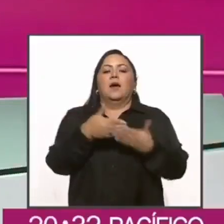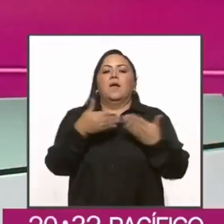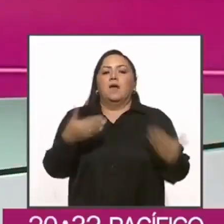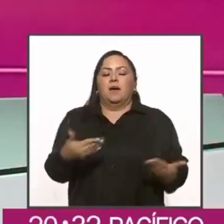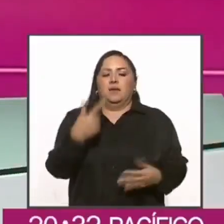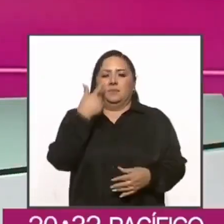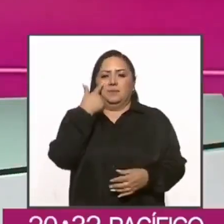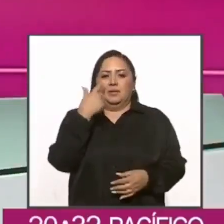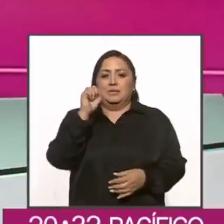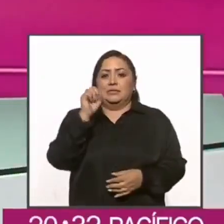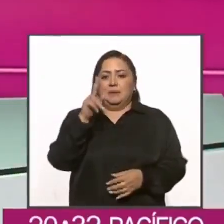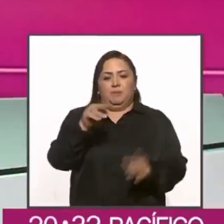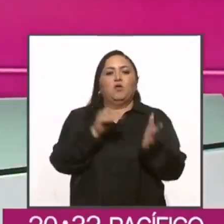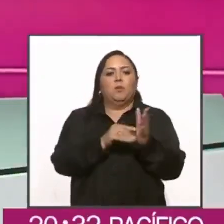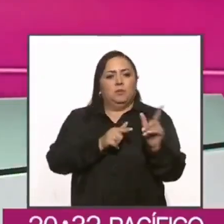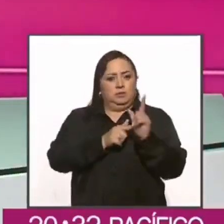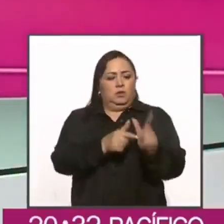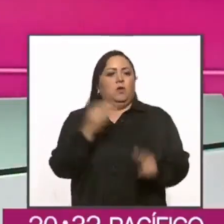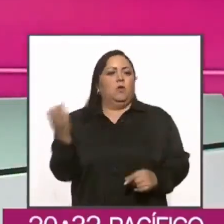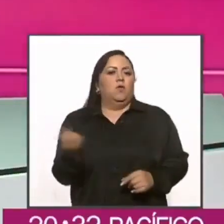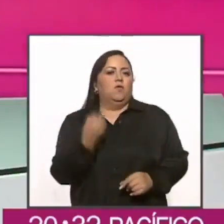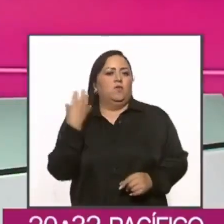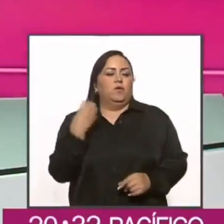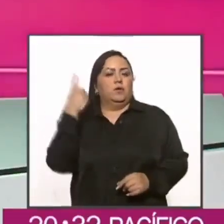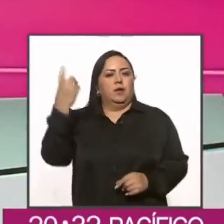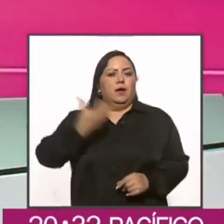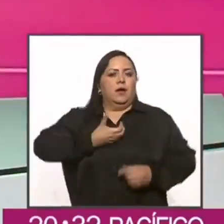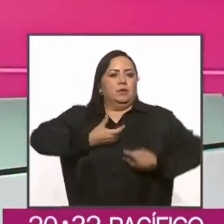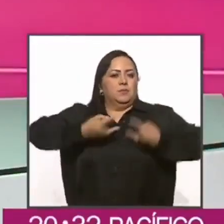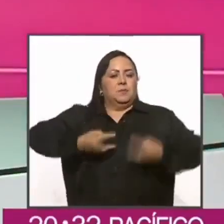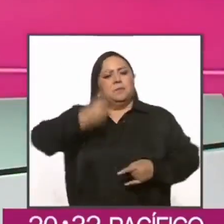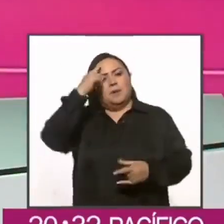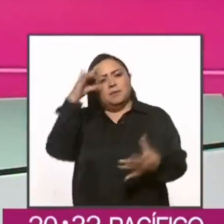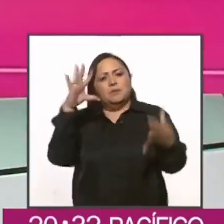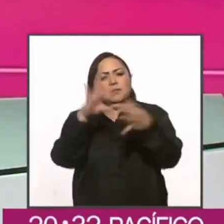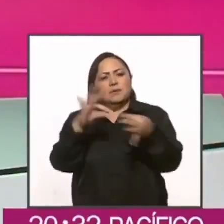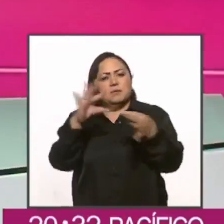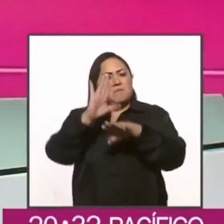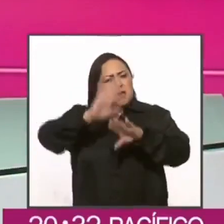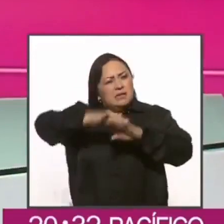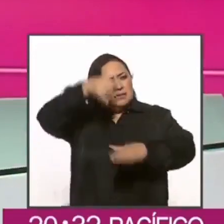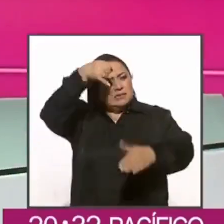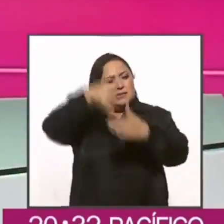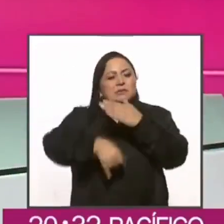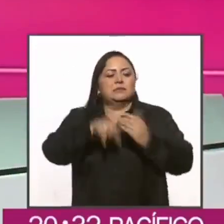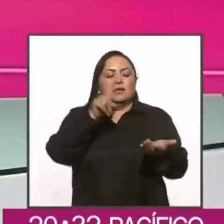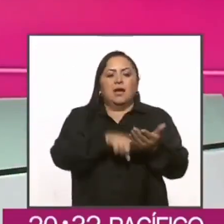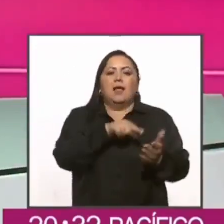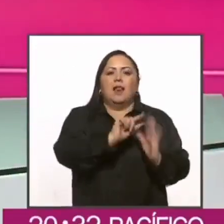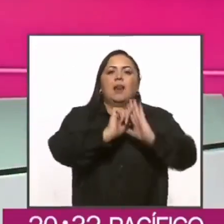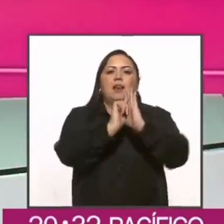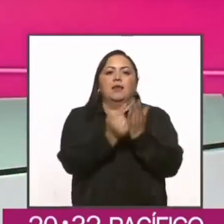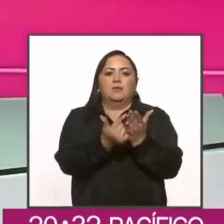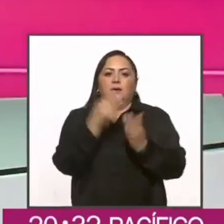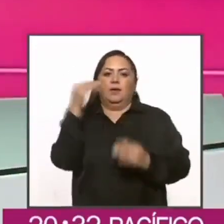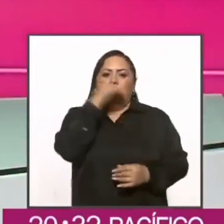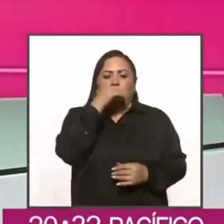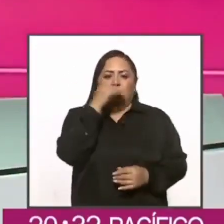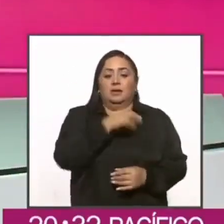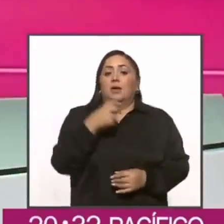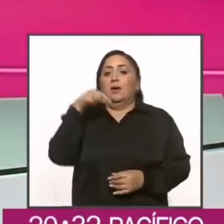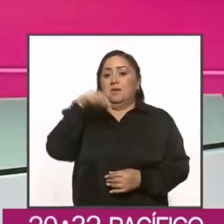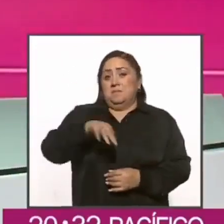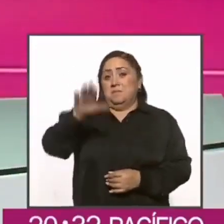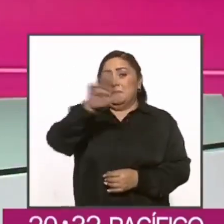Y les informo que la SEP continúa con las conferencias en Palacio Nacional para explicar a detalle el contenido de los nuevos libros de texto gratuitos.